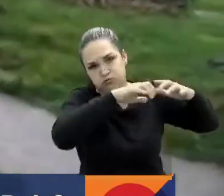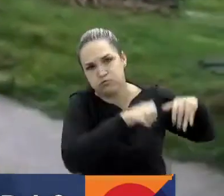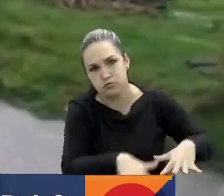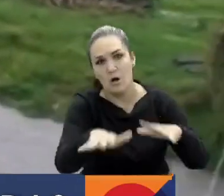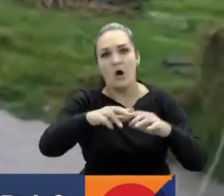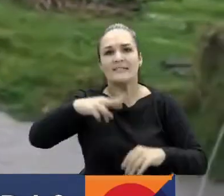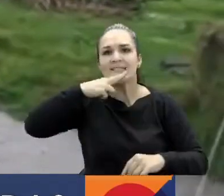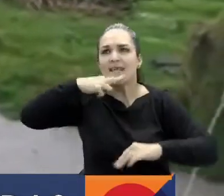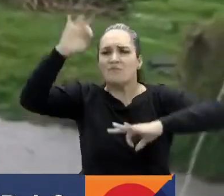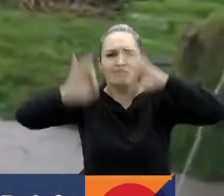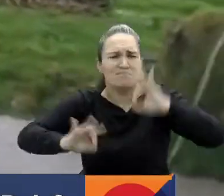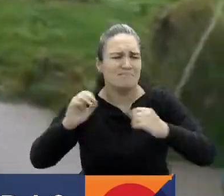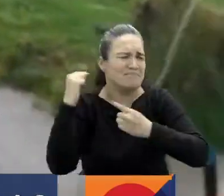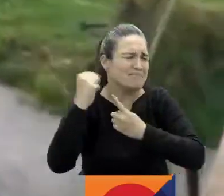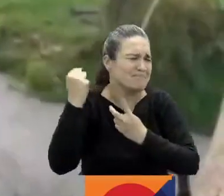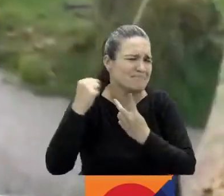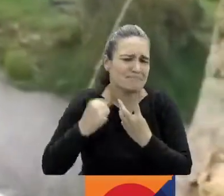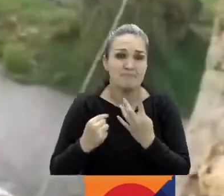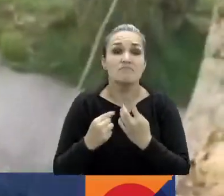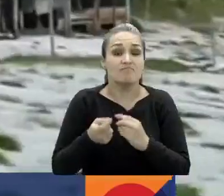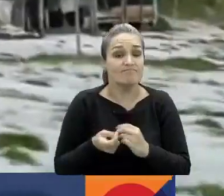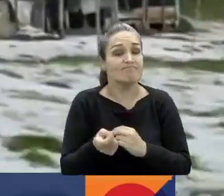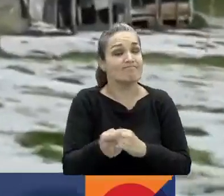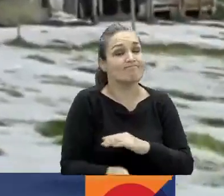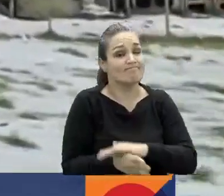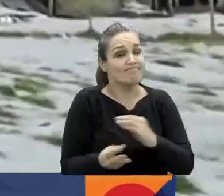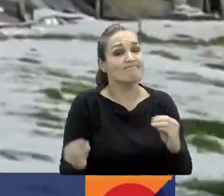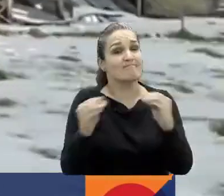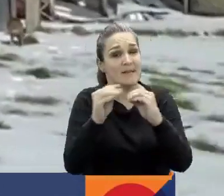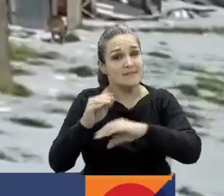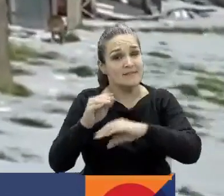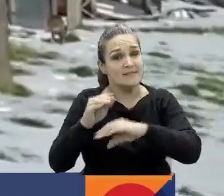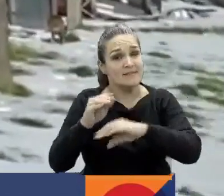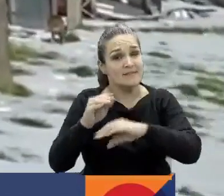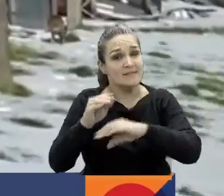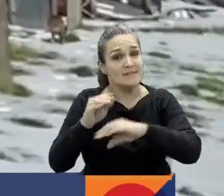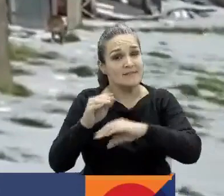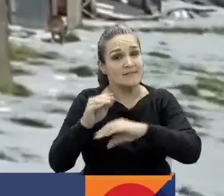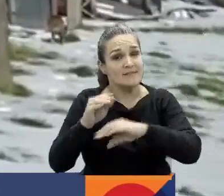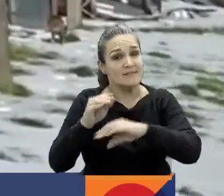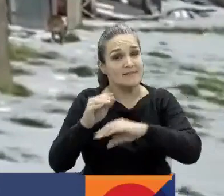ideal, las lluvias seguirán esta semana en la región andina y en el centro del país.